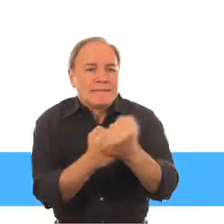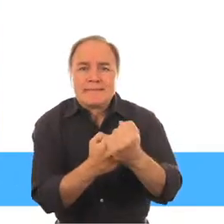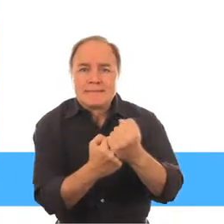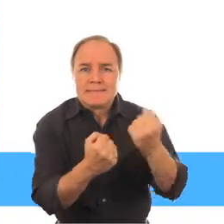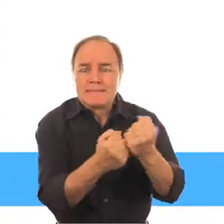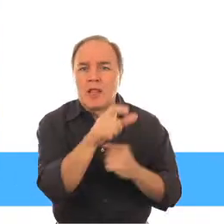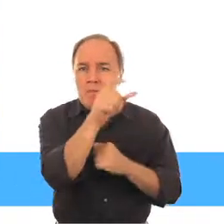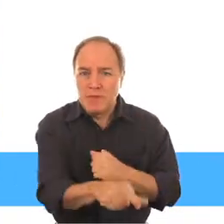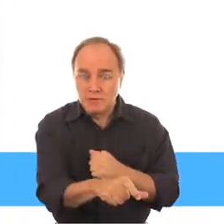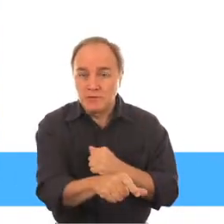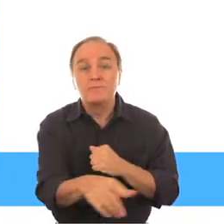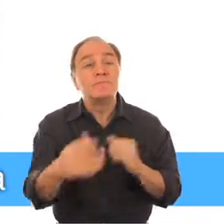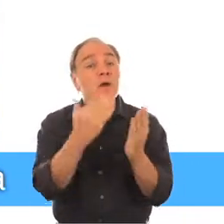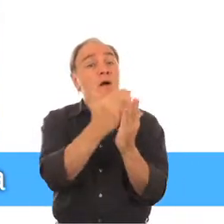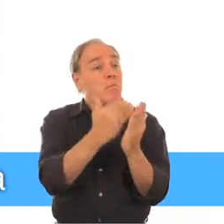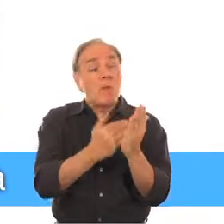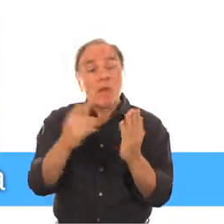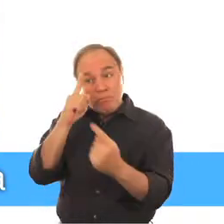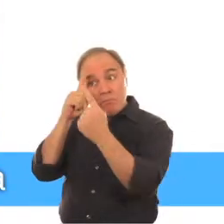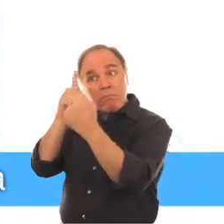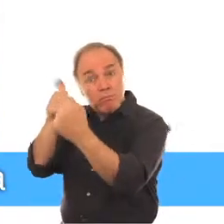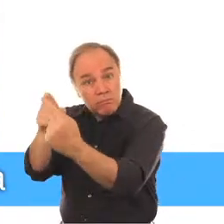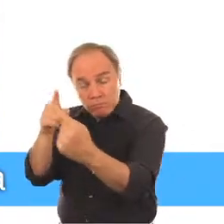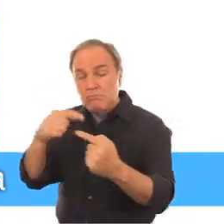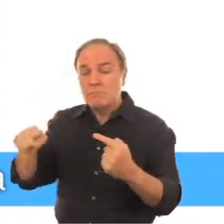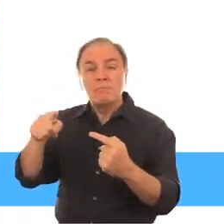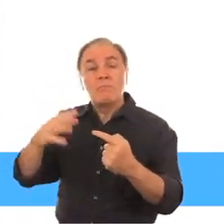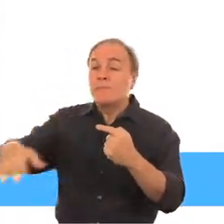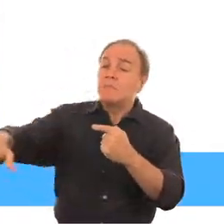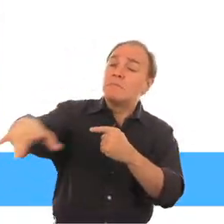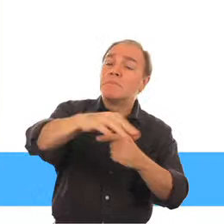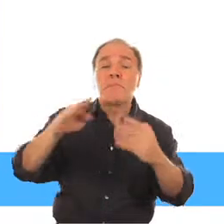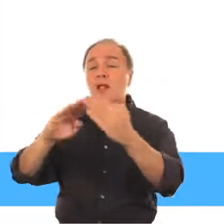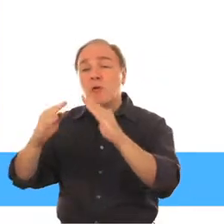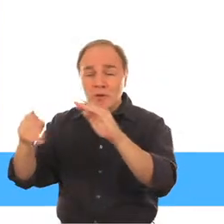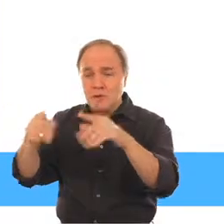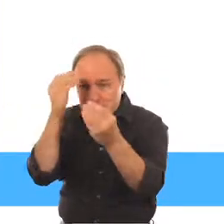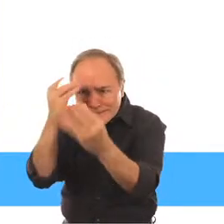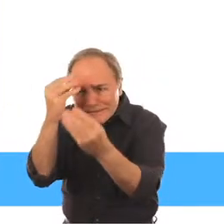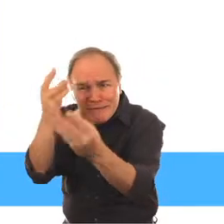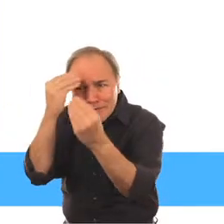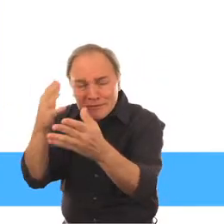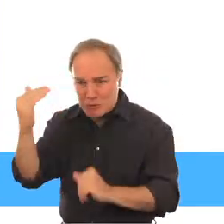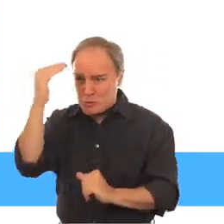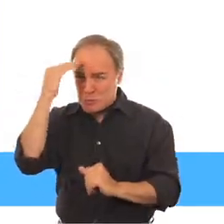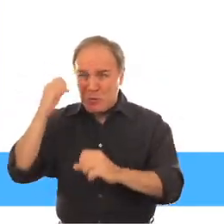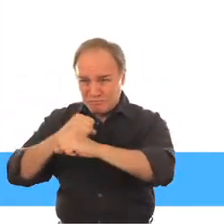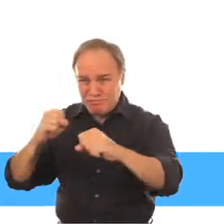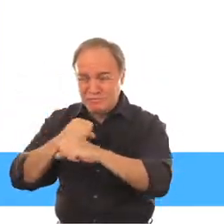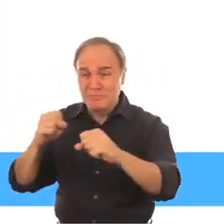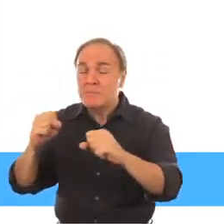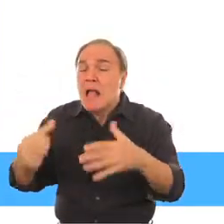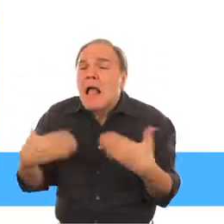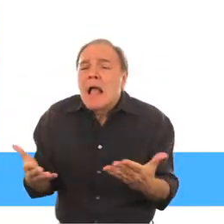que se protejan de los peligros de las minas de tierra Y otros restos explosivos de la guerra, como también apoyar servicios de rehabilitación para